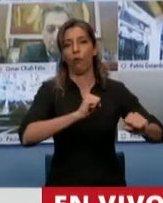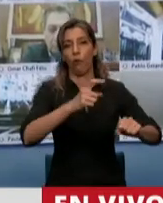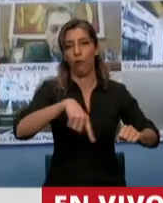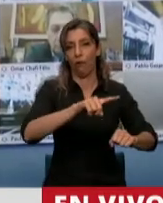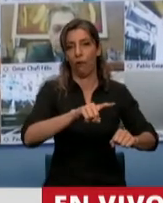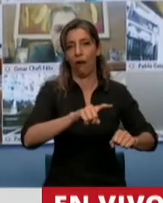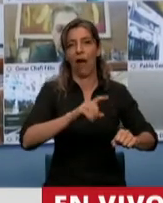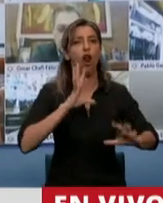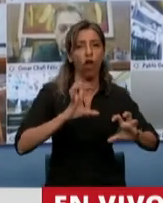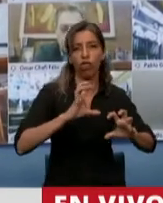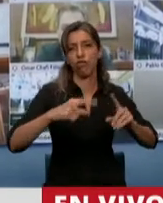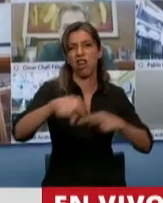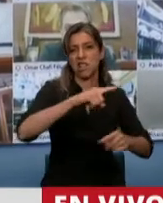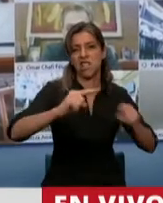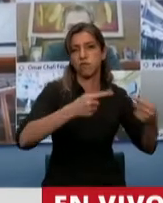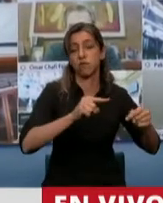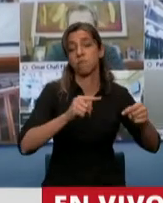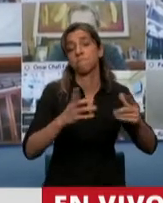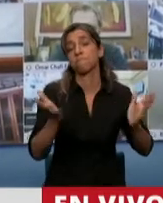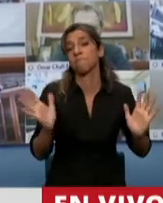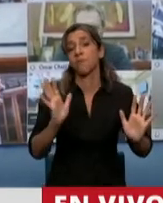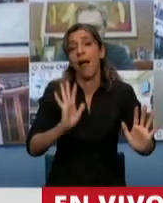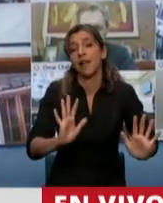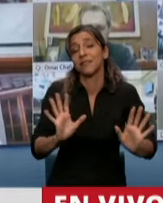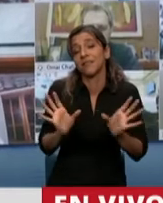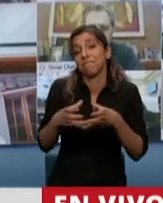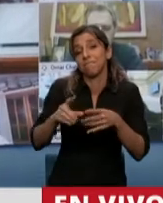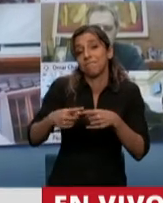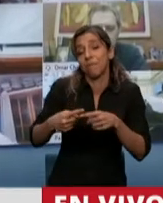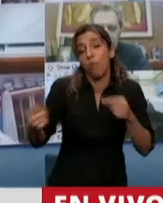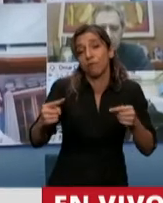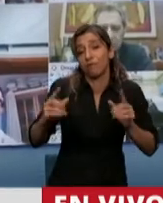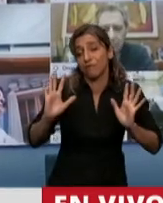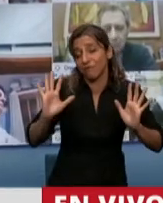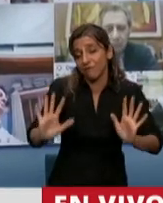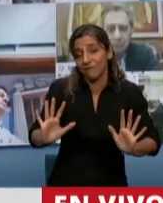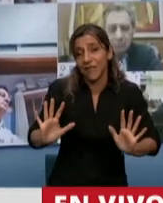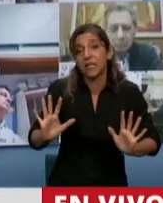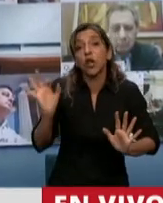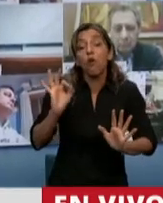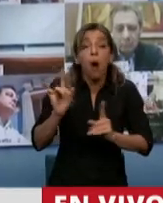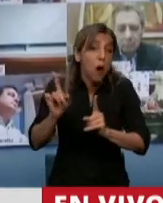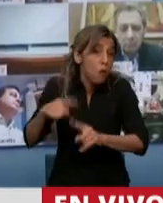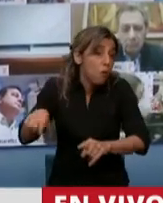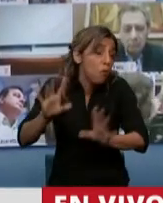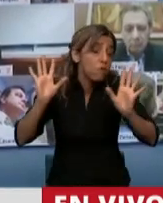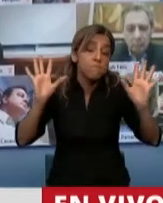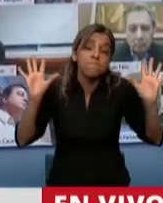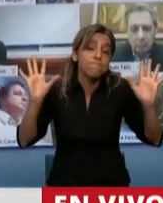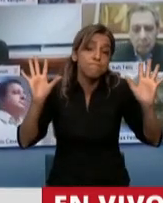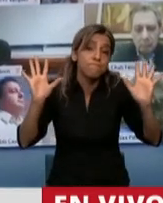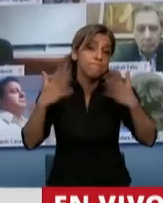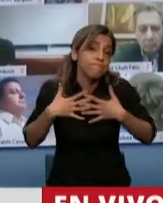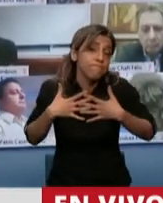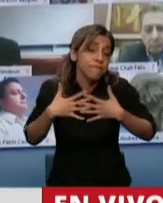esa es la oposición que tenemos o parte de la oposición porque también debemos destacar